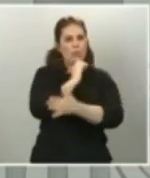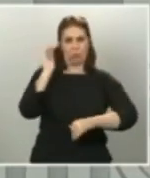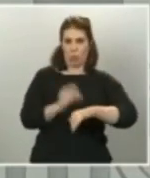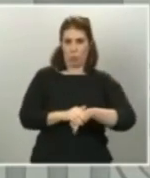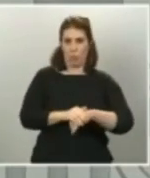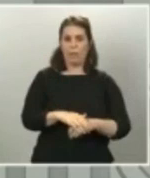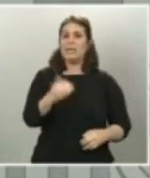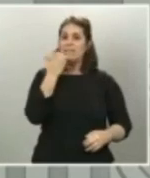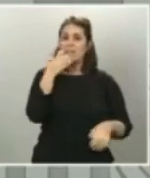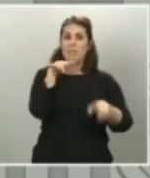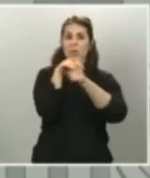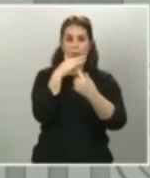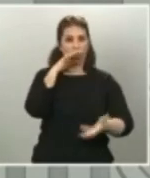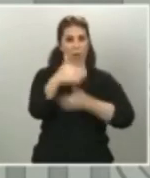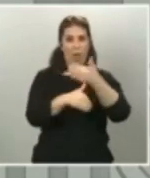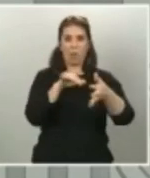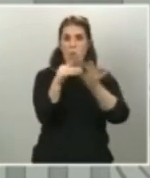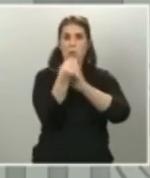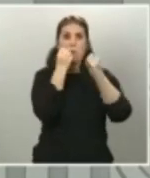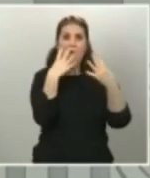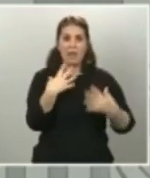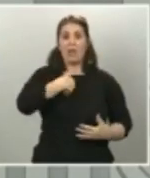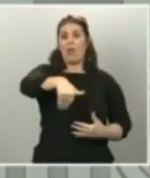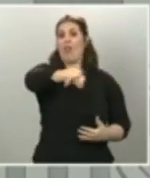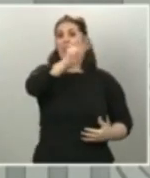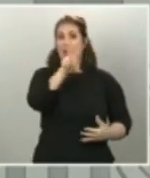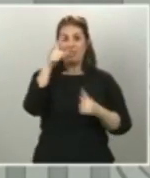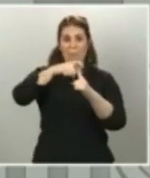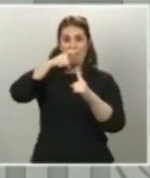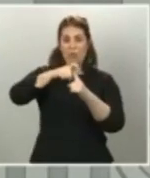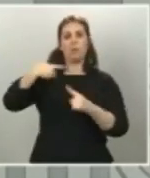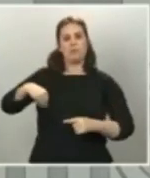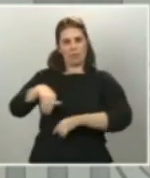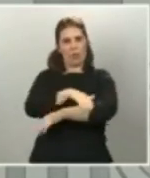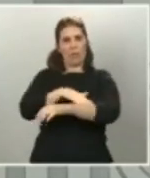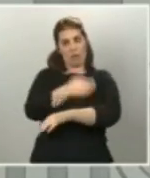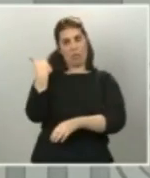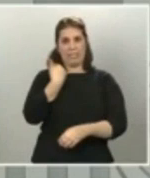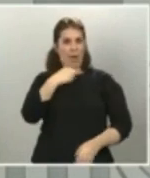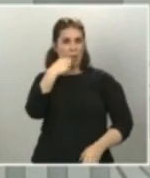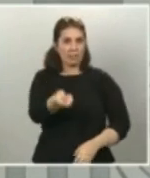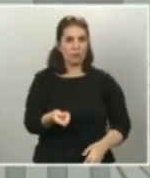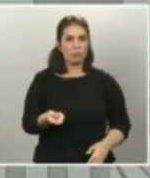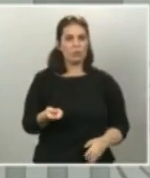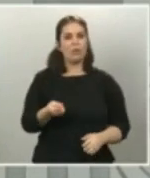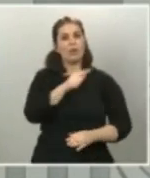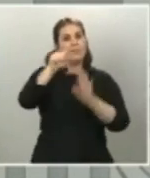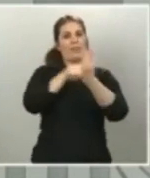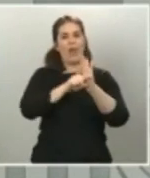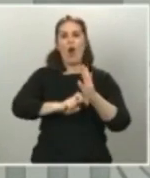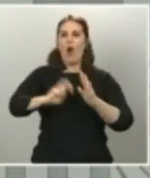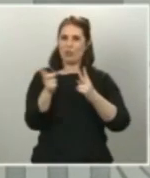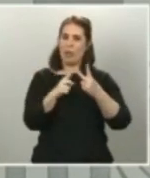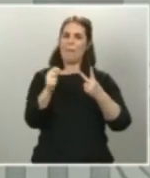adecuadamente el día 2 de mayo, pues el presidente del gobierno ya anunció que se va a tomar otra nueva medida de alivio. Por cierto,